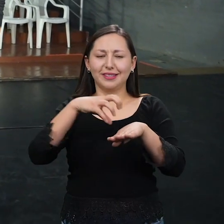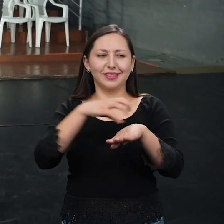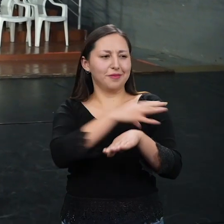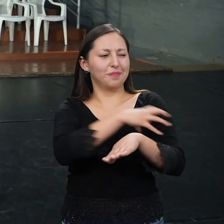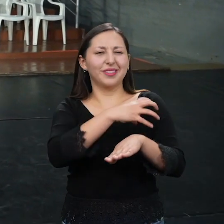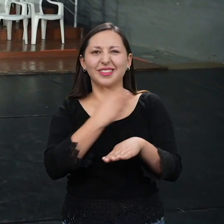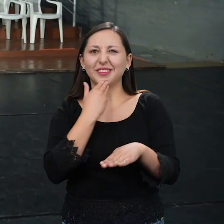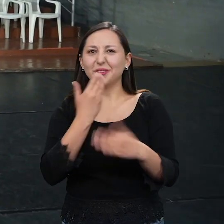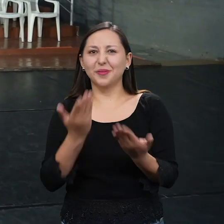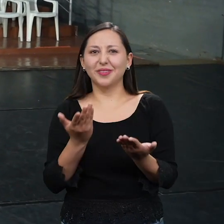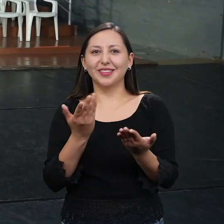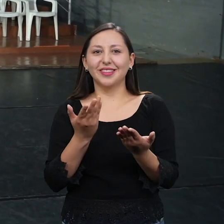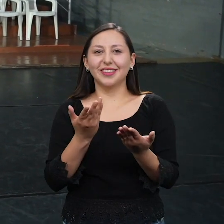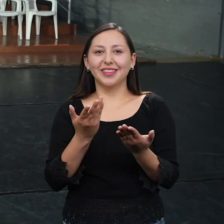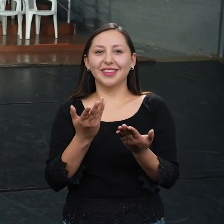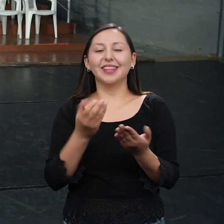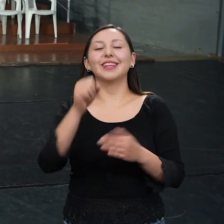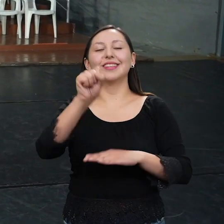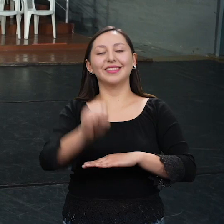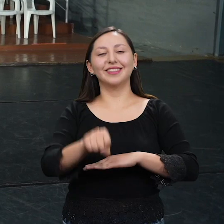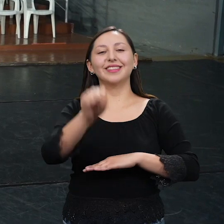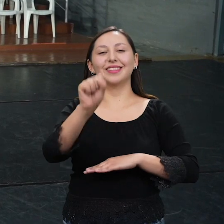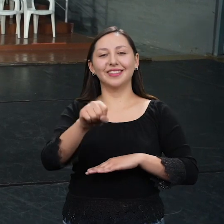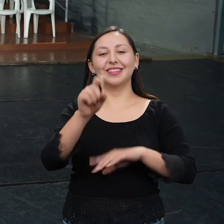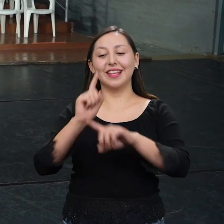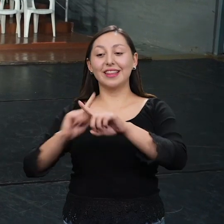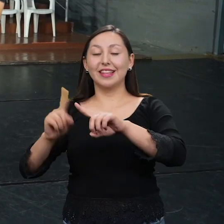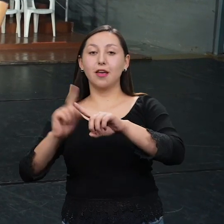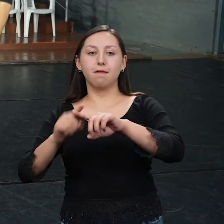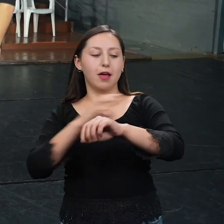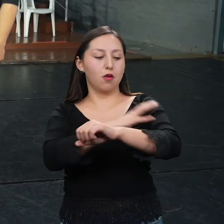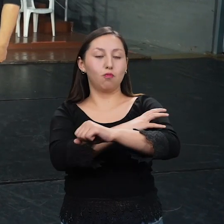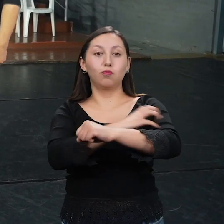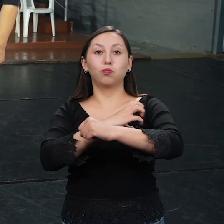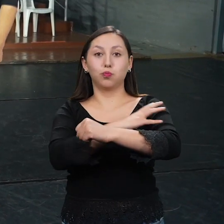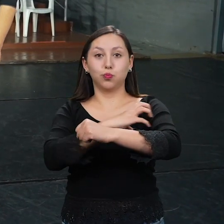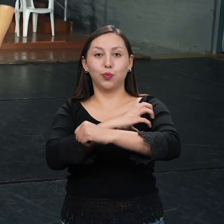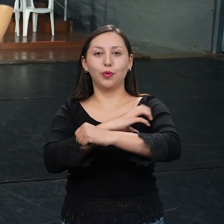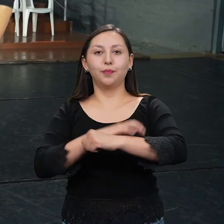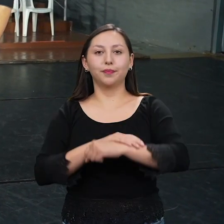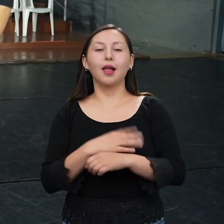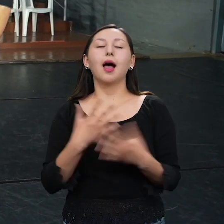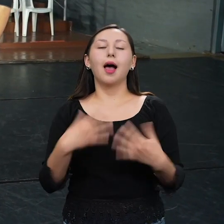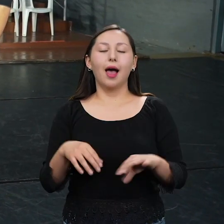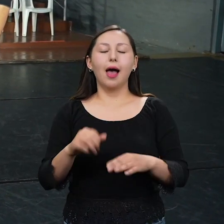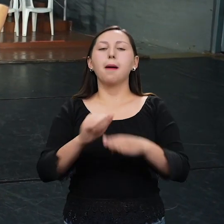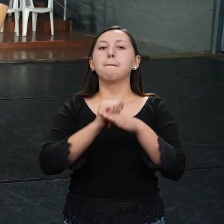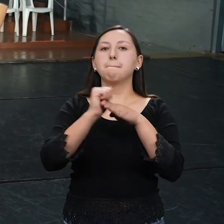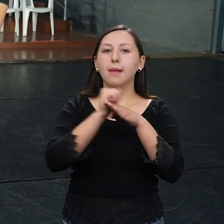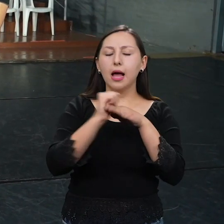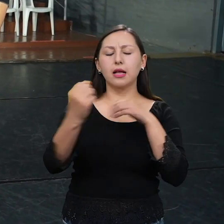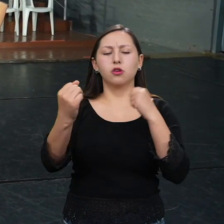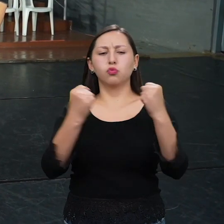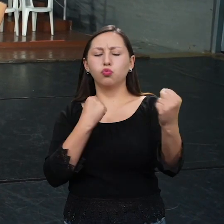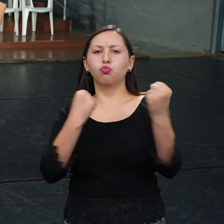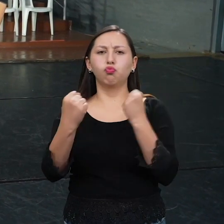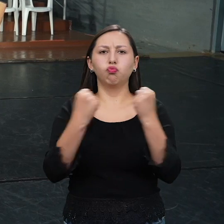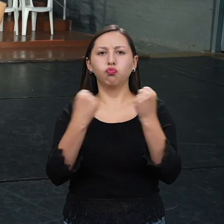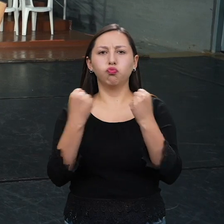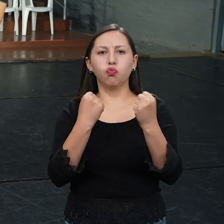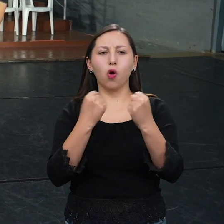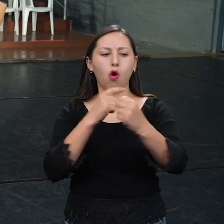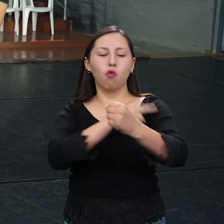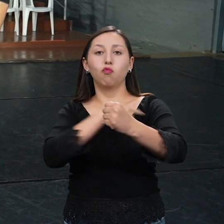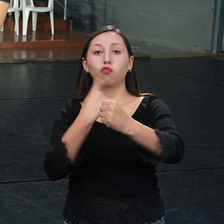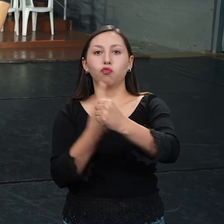¿Los pies tienen músculos? De hecho, tiene bastantes. Todo eso tengo que entrenar para lograr hacer un giro.